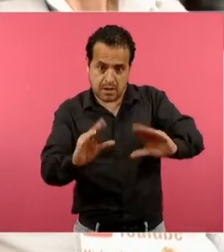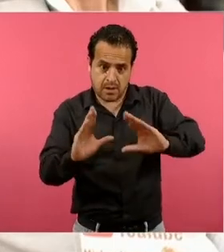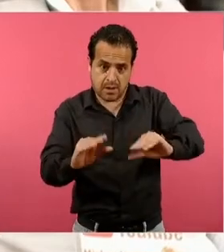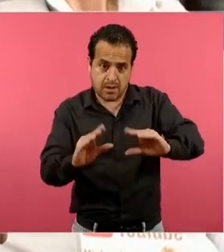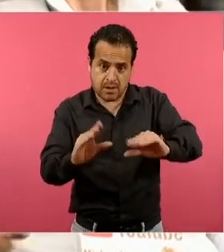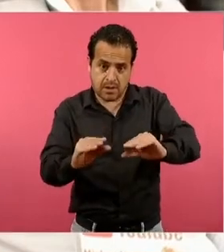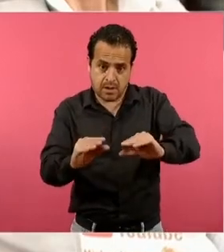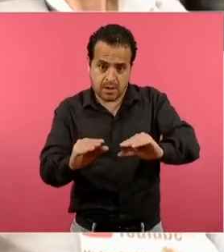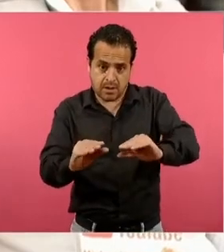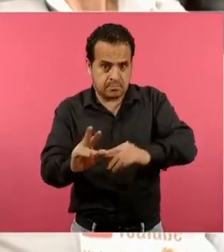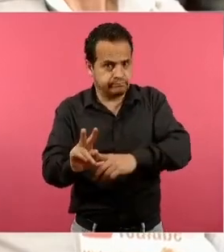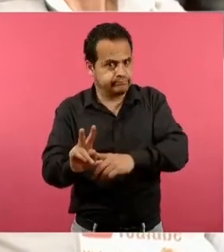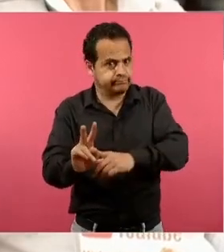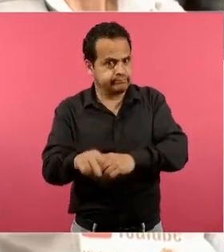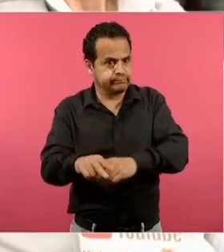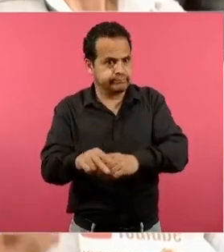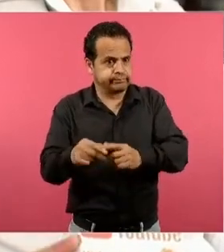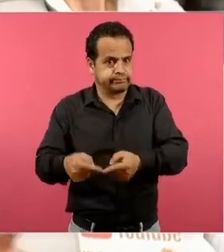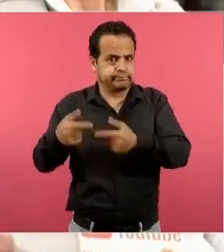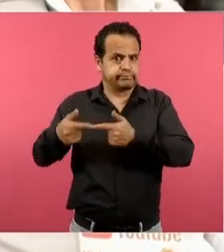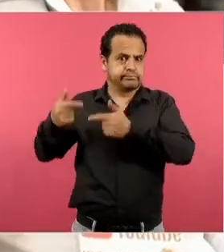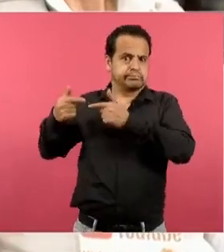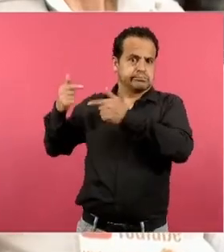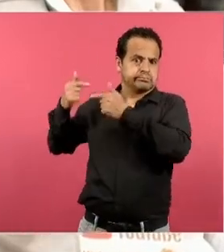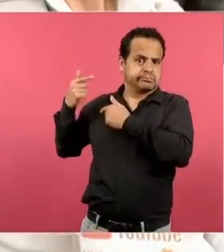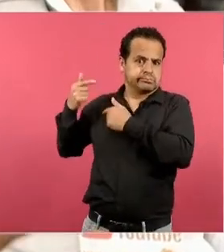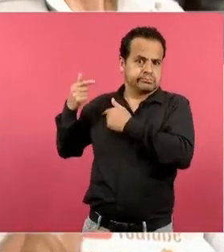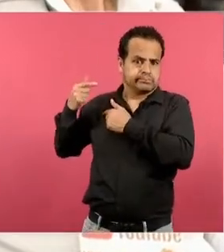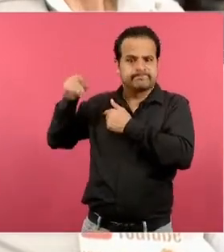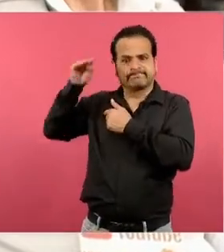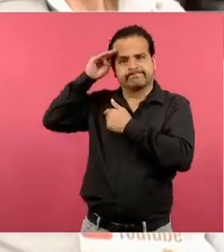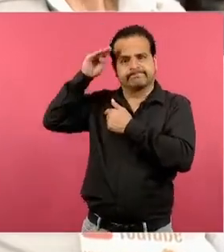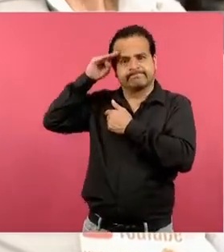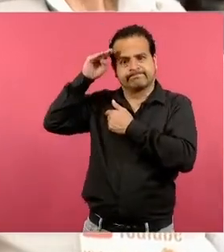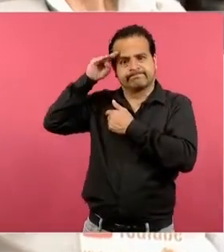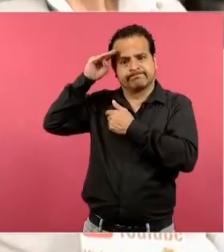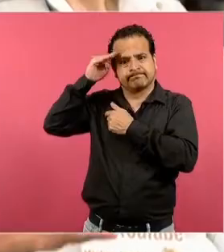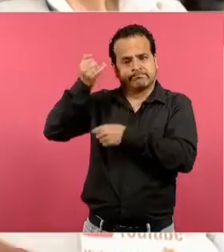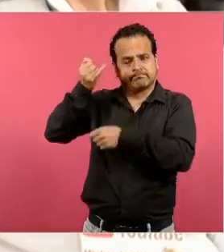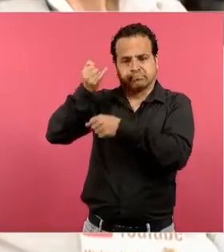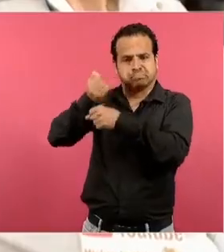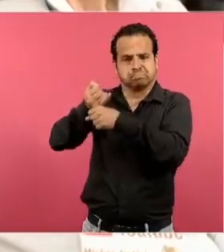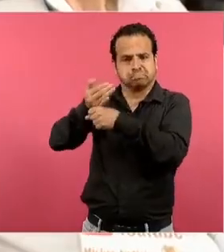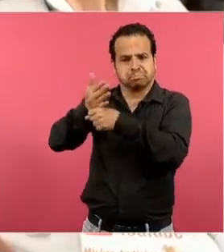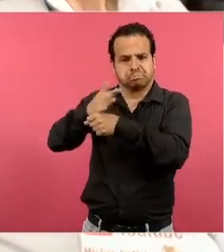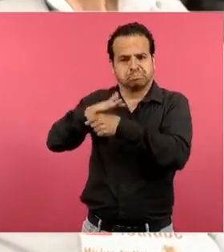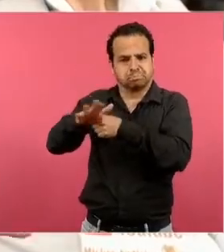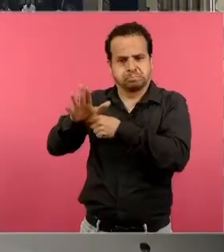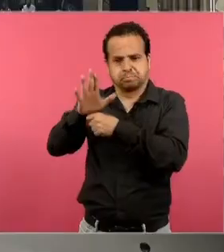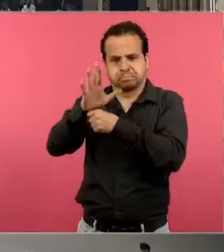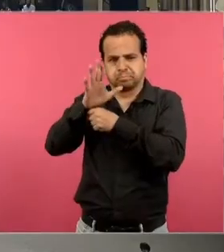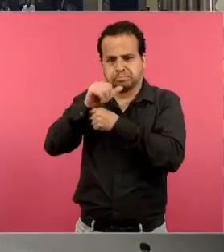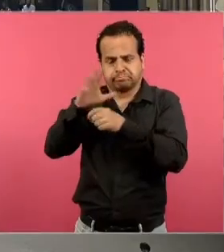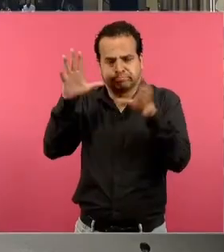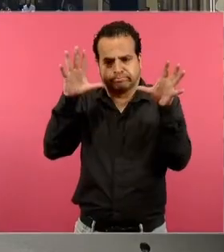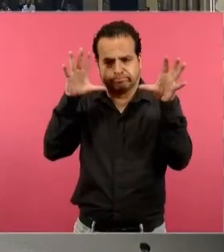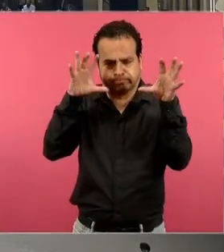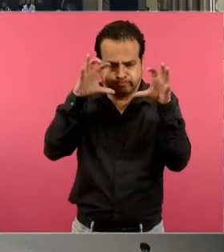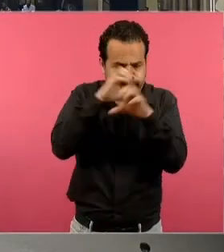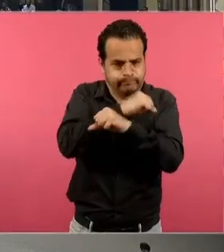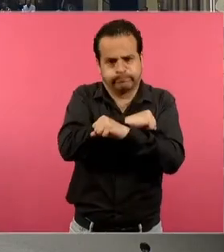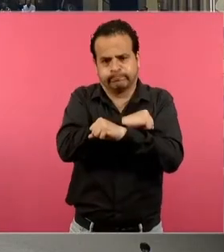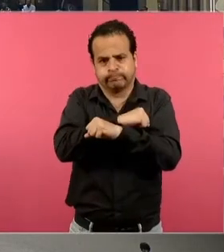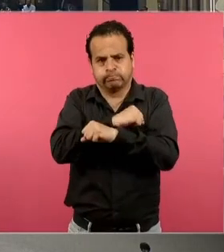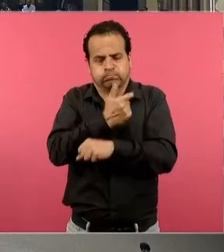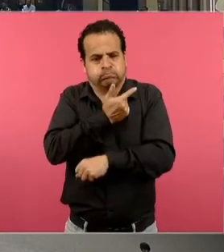anteriores son realmente pues complejos, difíciles de entender e incluso pues que en muchas ocasiones no los aceptan y de ahí